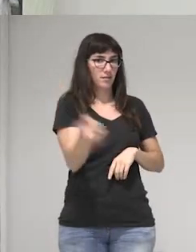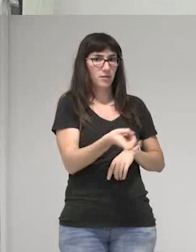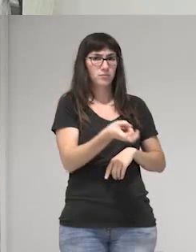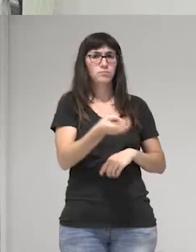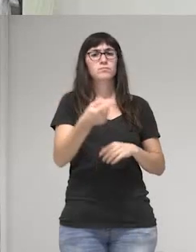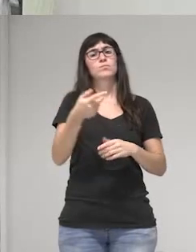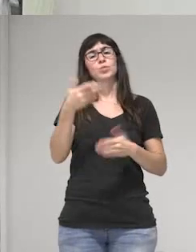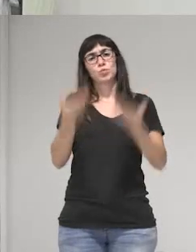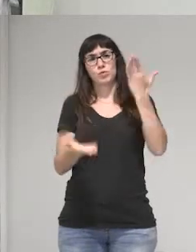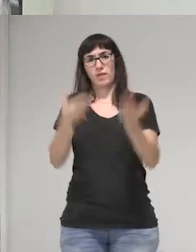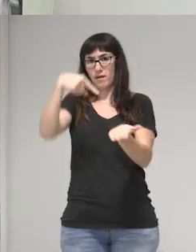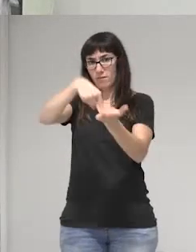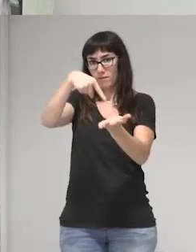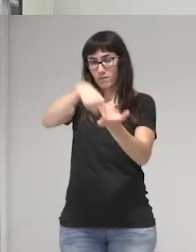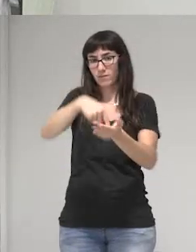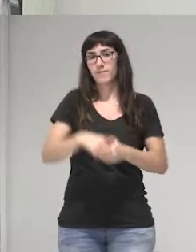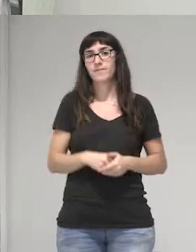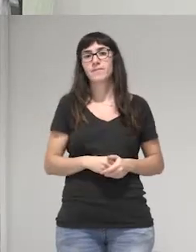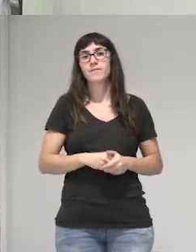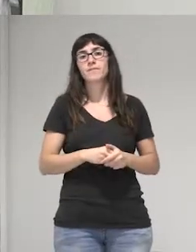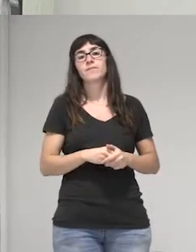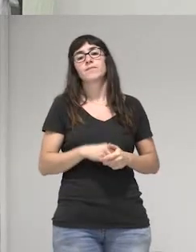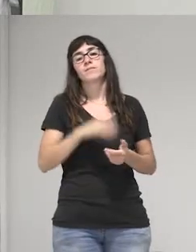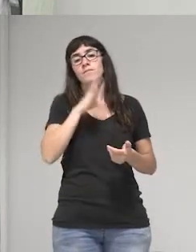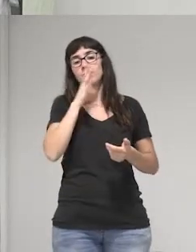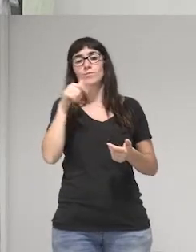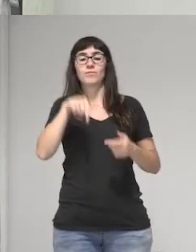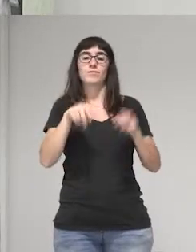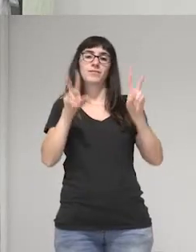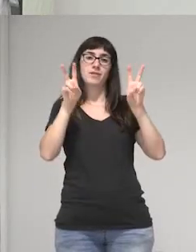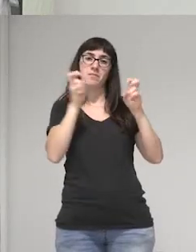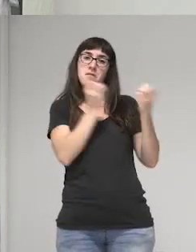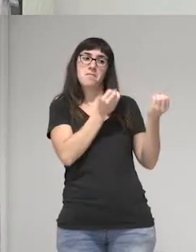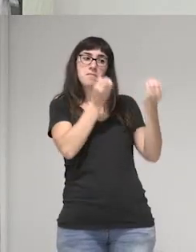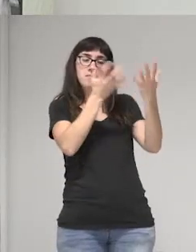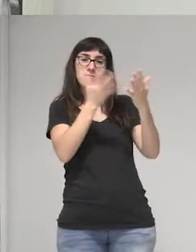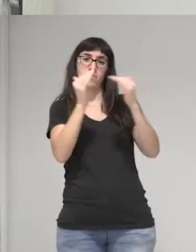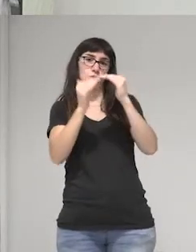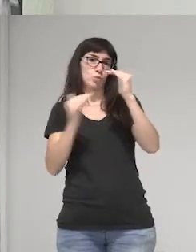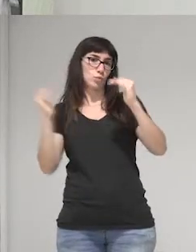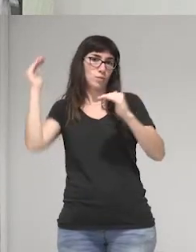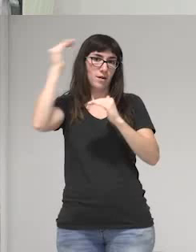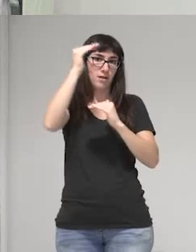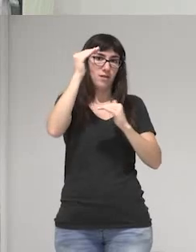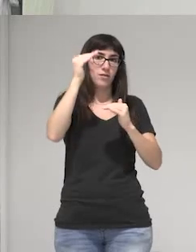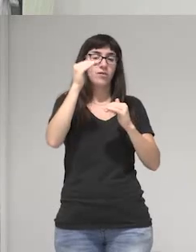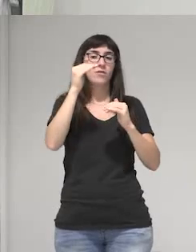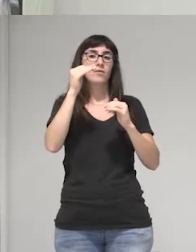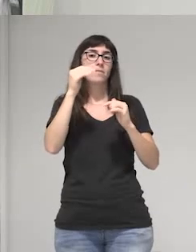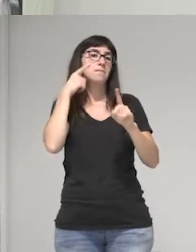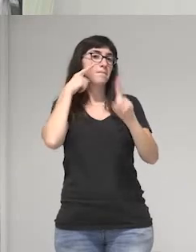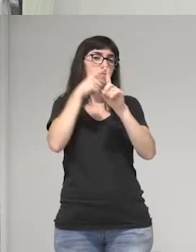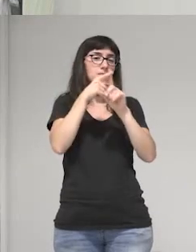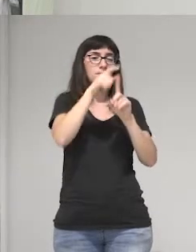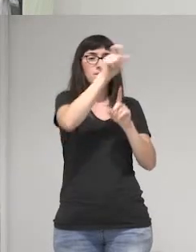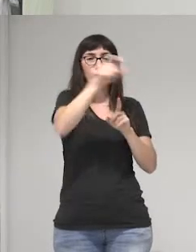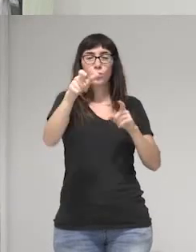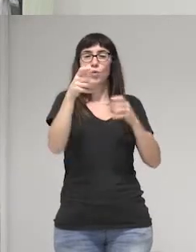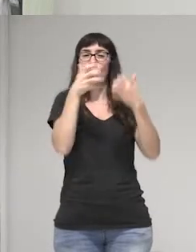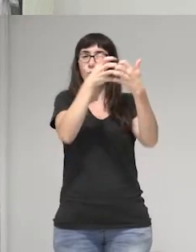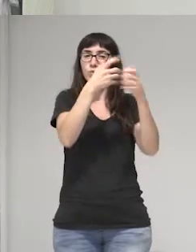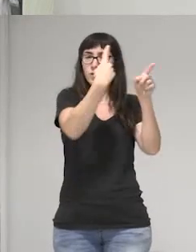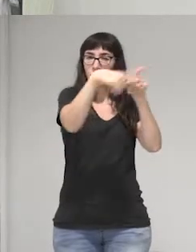es financiado por la Agencia Básica de Cooperación y que bueno, pues tiene como finalidad recoger las diferentes luchas de